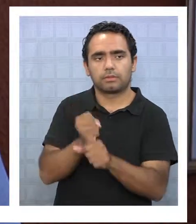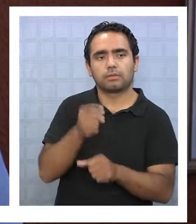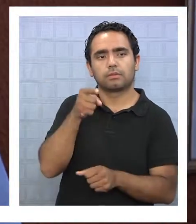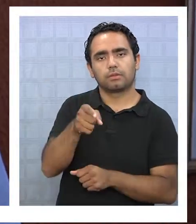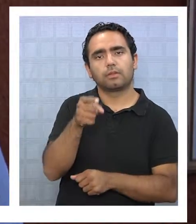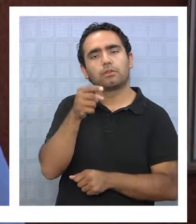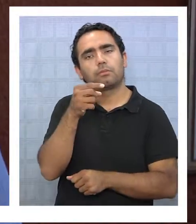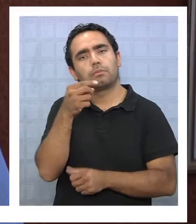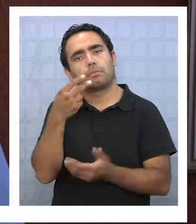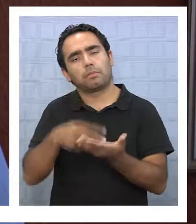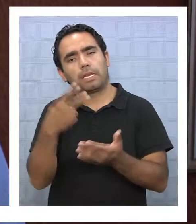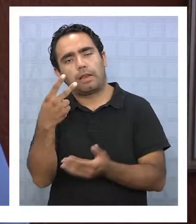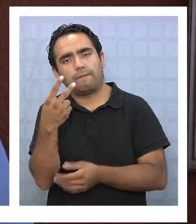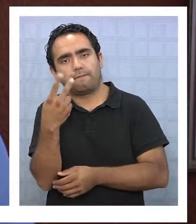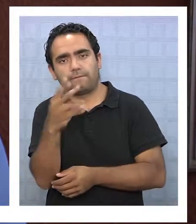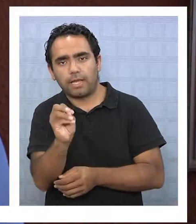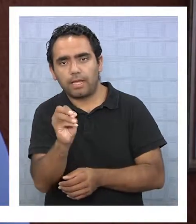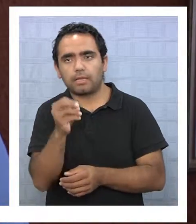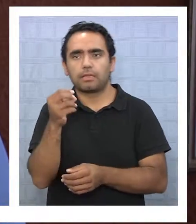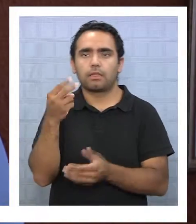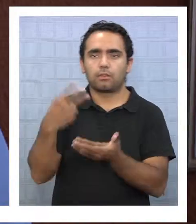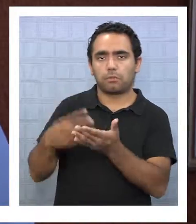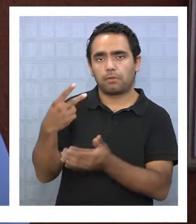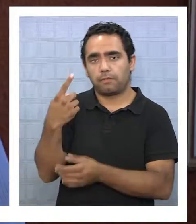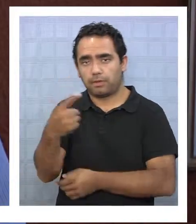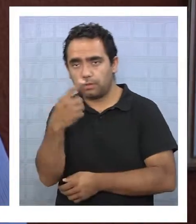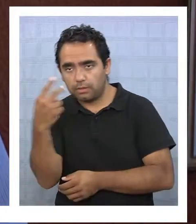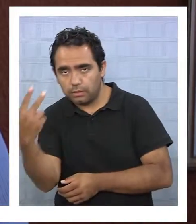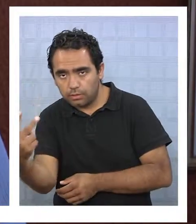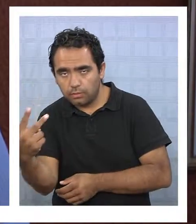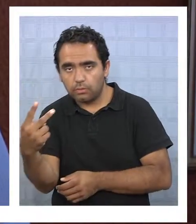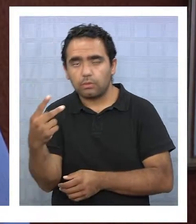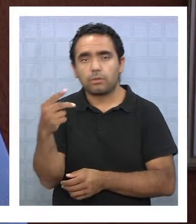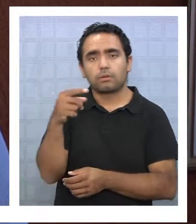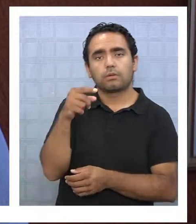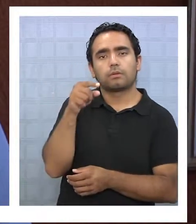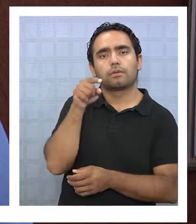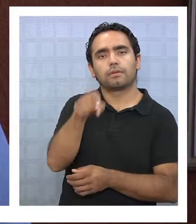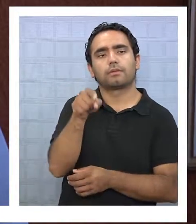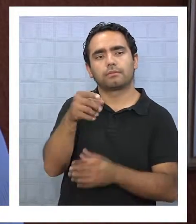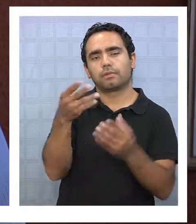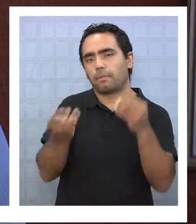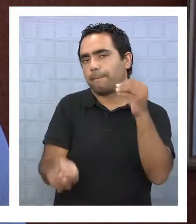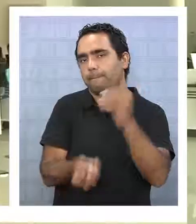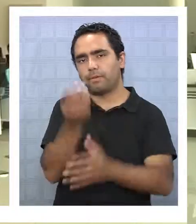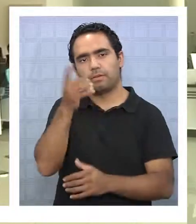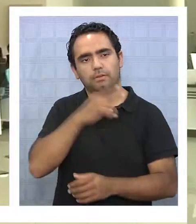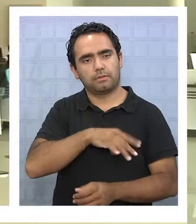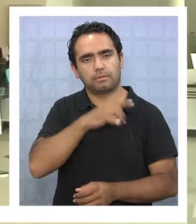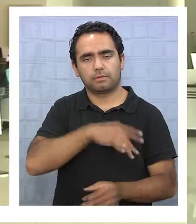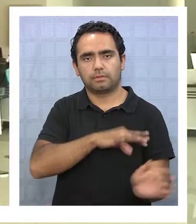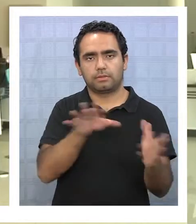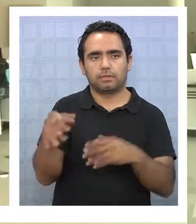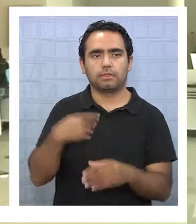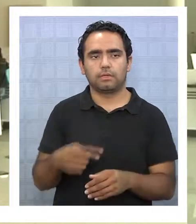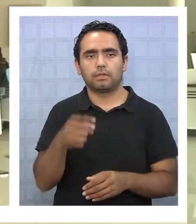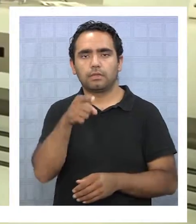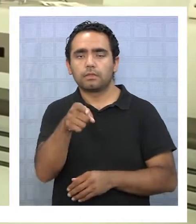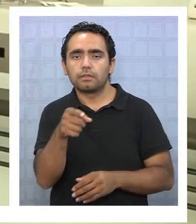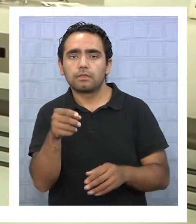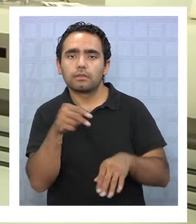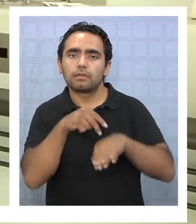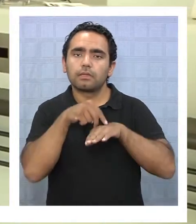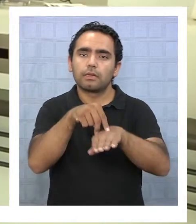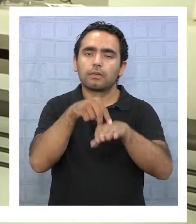tanto, el año 2020, 2021, deberíamos tener todo un aeropuerto de última línea, uno de los más modernos de Chile. La operación semilla está